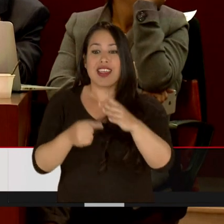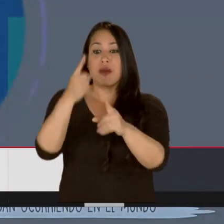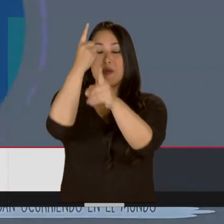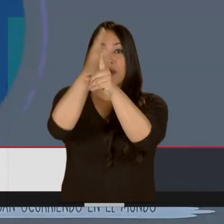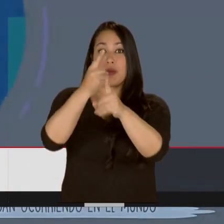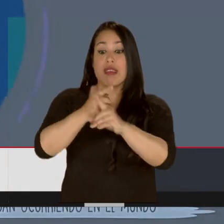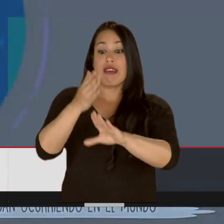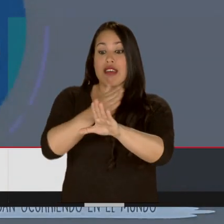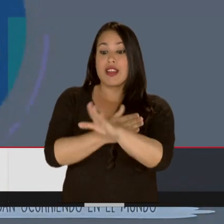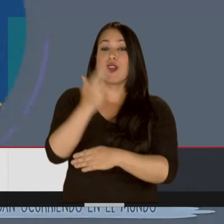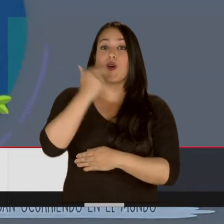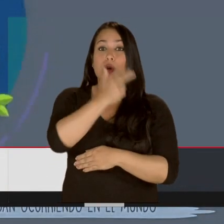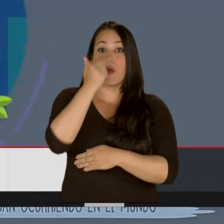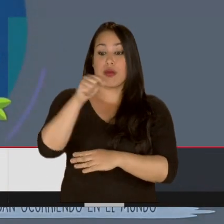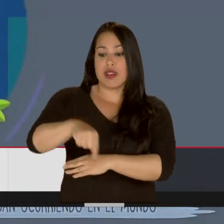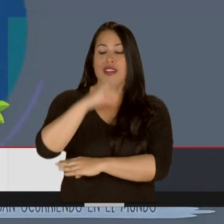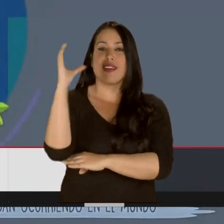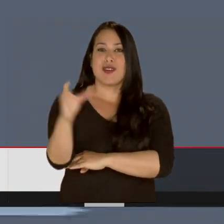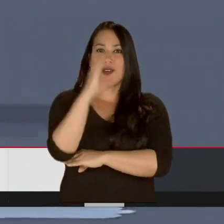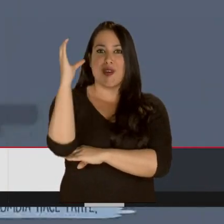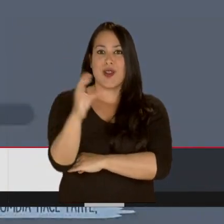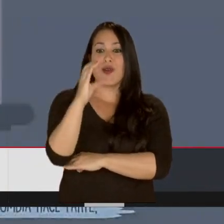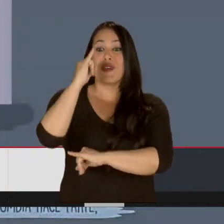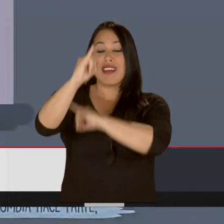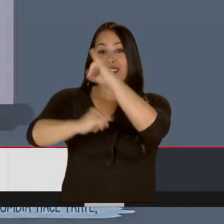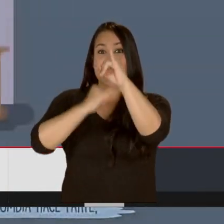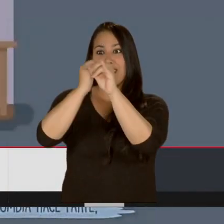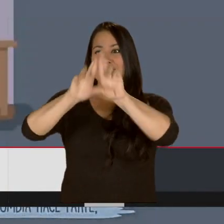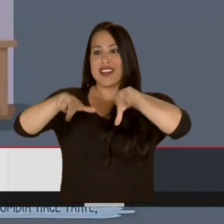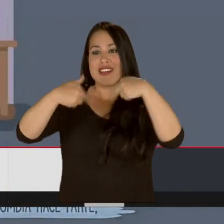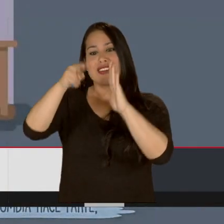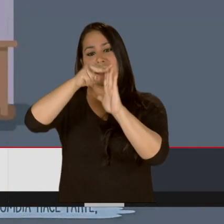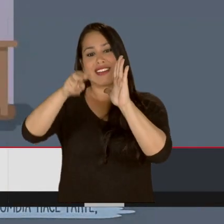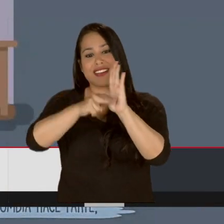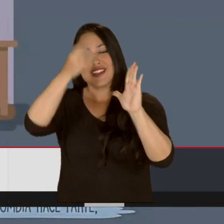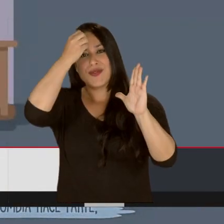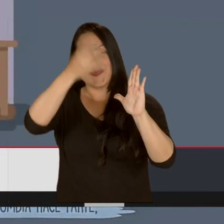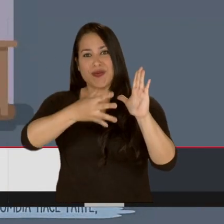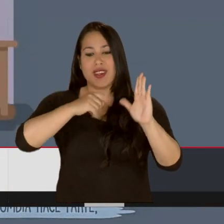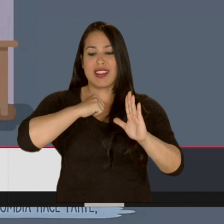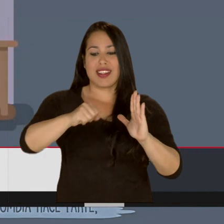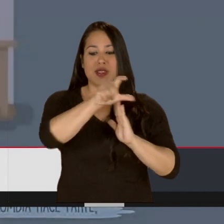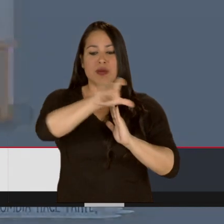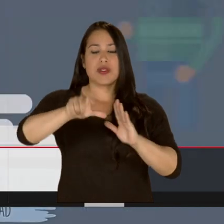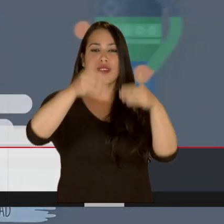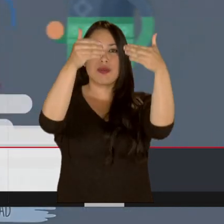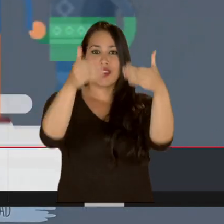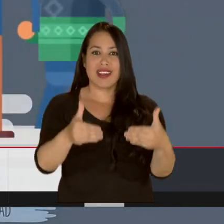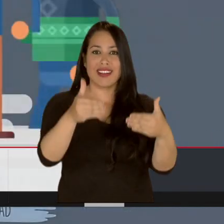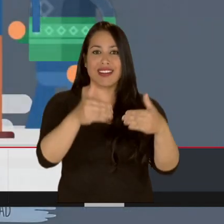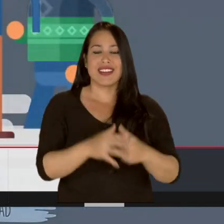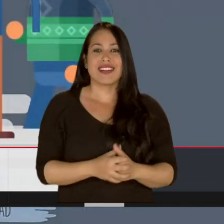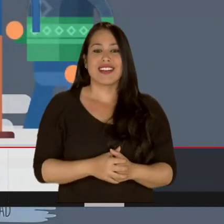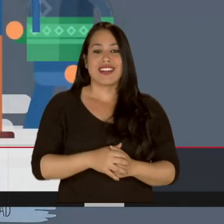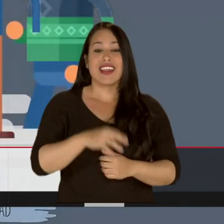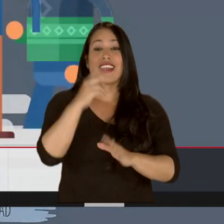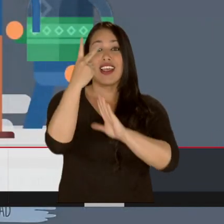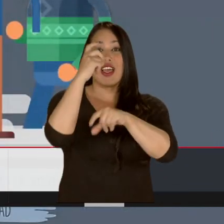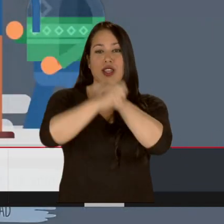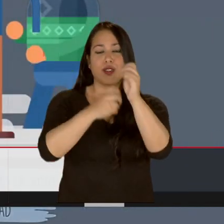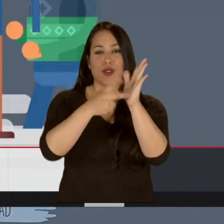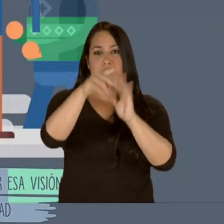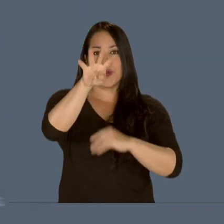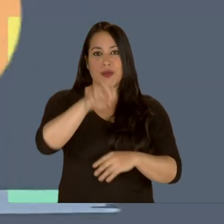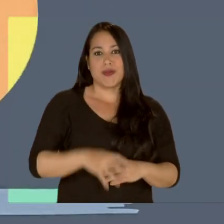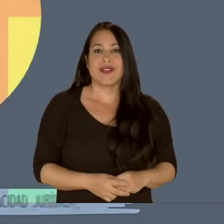propone en el marco del cumplimiento de los compromisos que adquirió Colombia al ratificar la Convención de Naciones Unidas de los Derechos de las Personas con